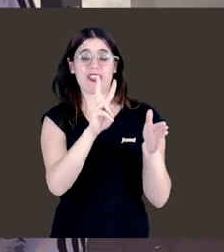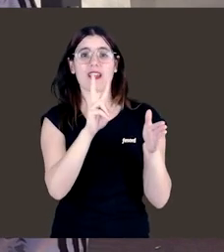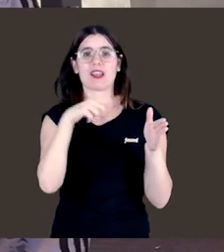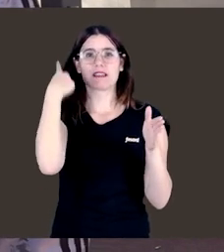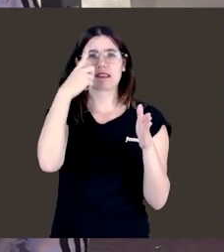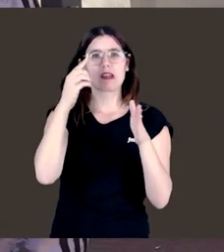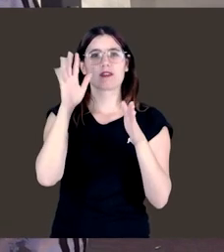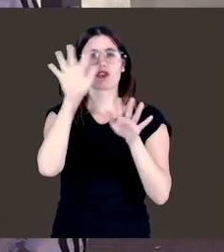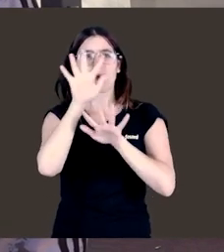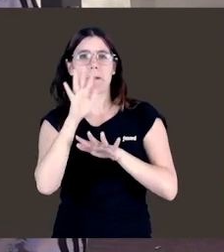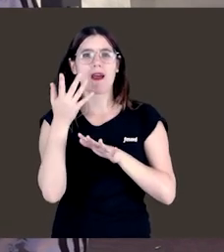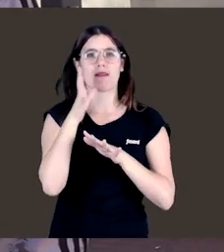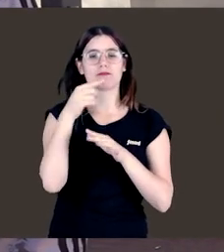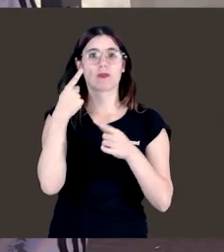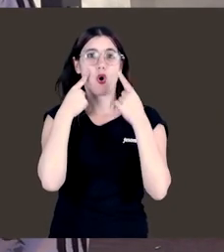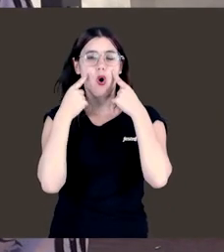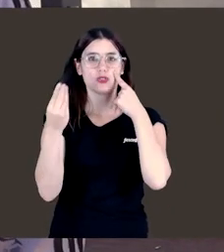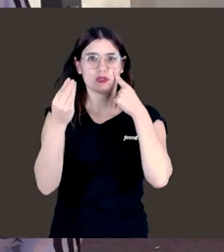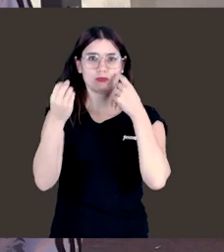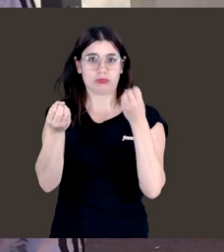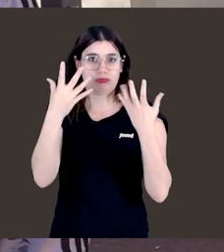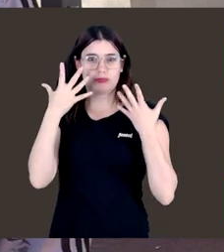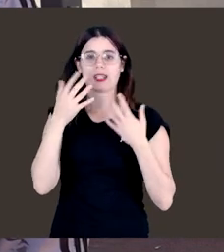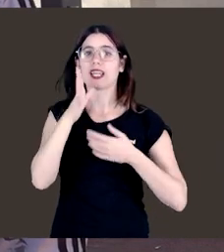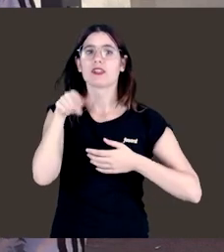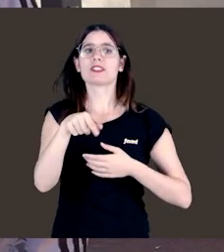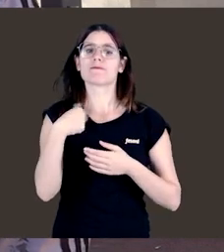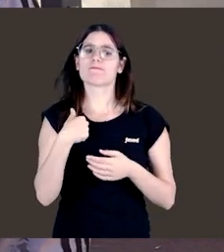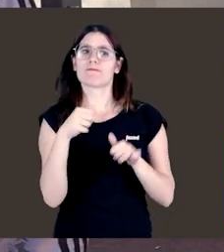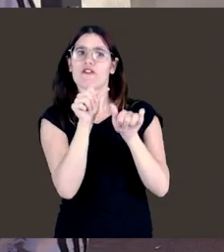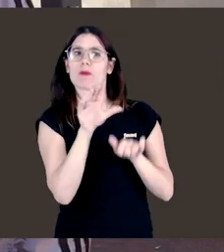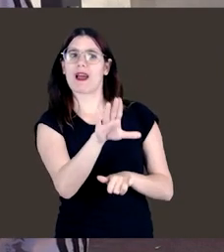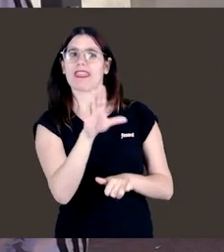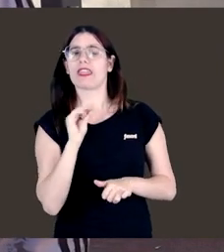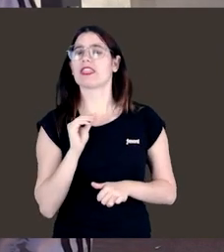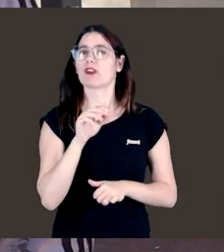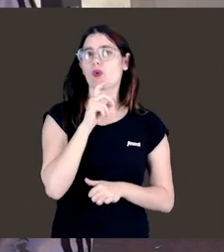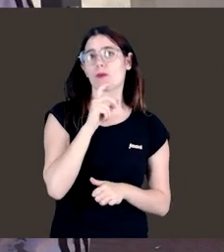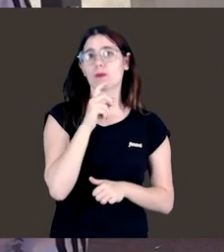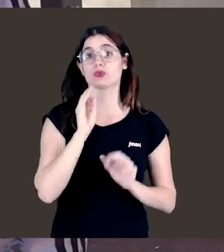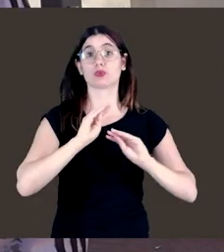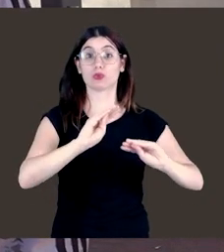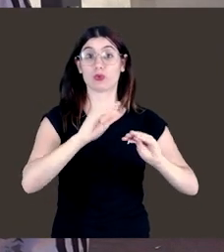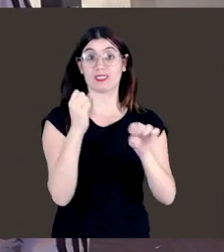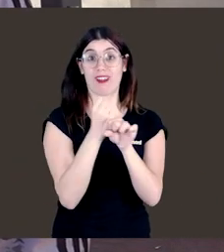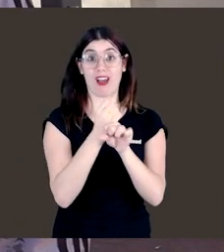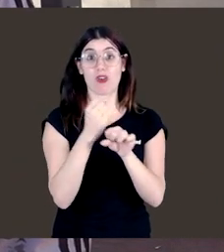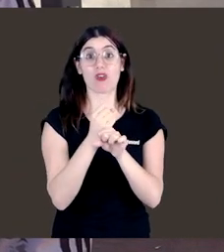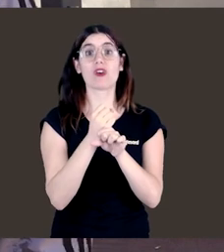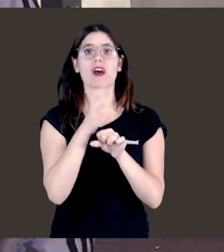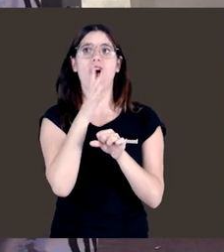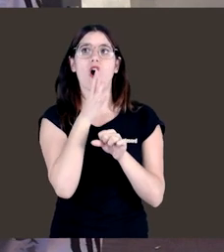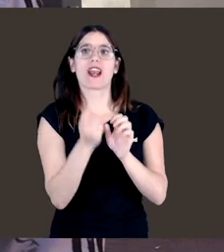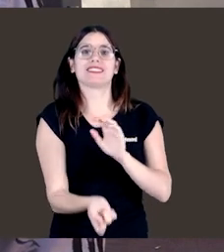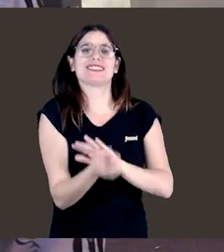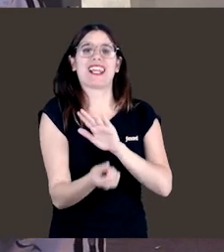que hace de sombra, que le da a los ojos. Entonces, bueno, nuestra manera de interpretarlo es como que su